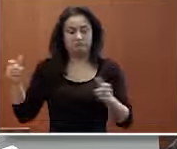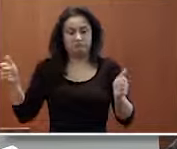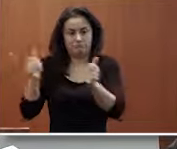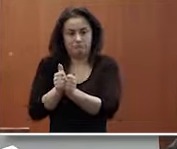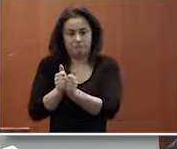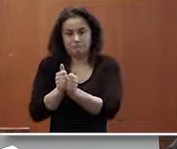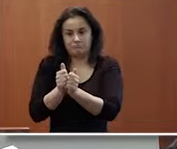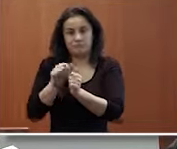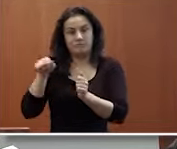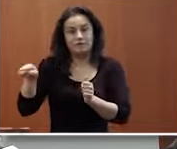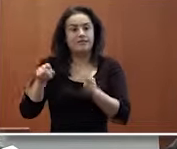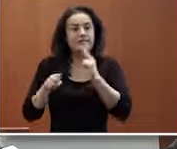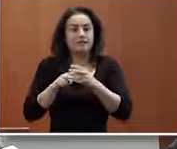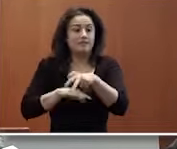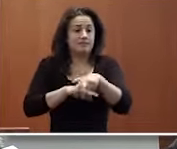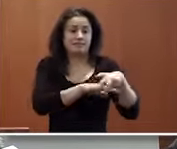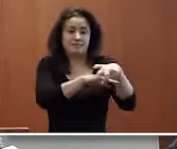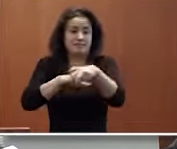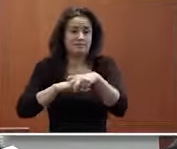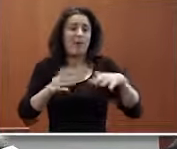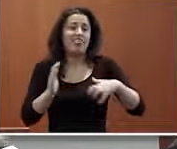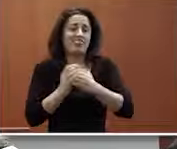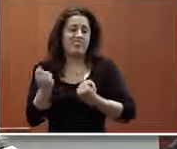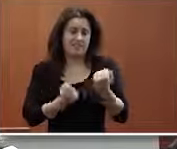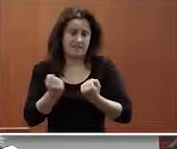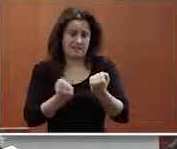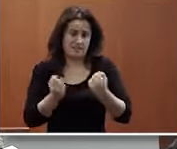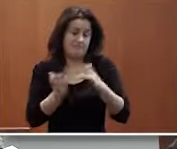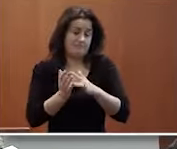es parte de su vida hace muchos años desde un accidente de tráfico